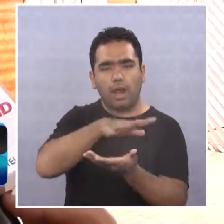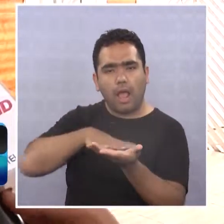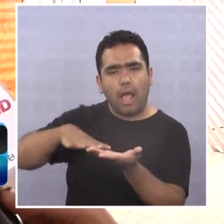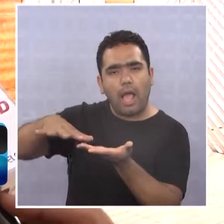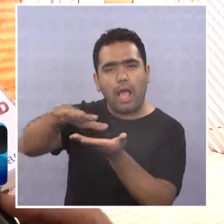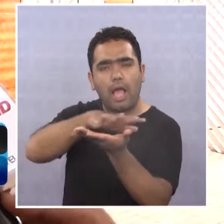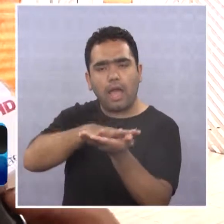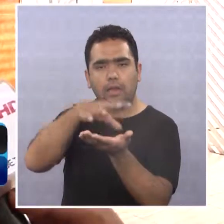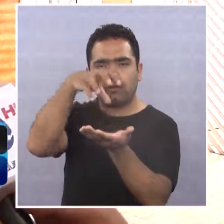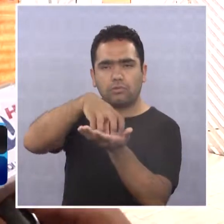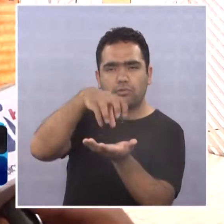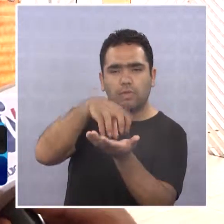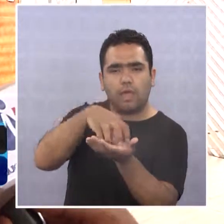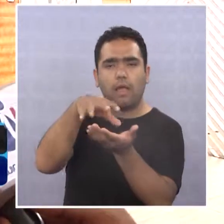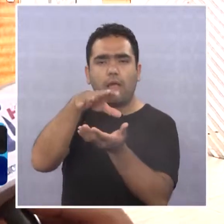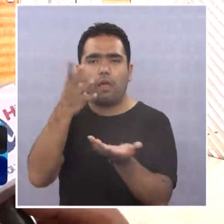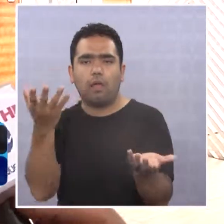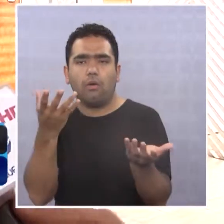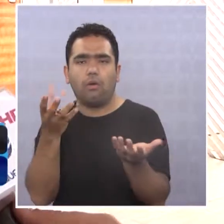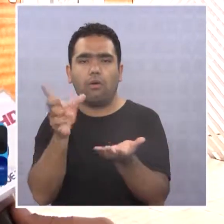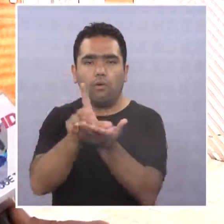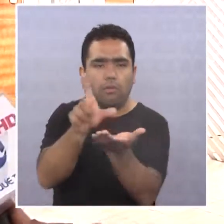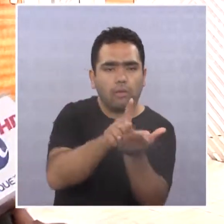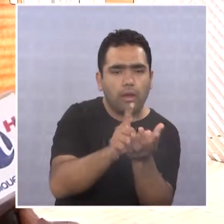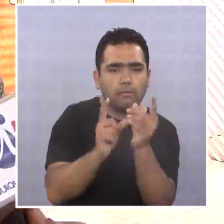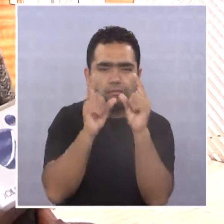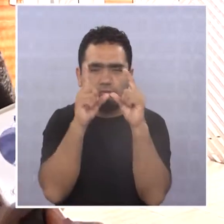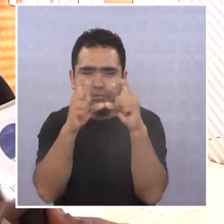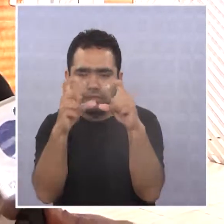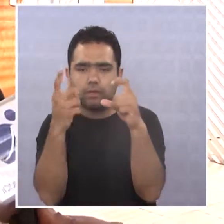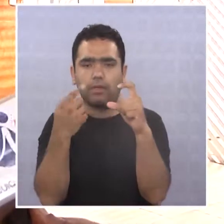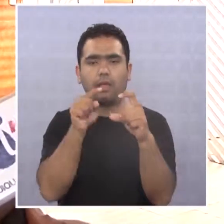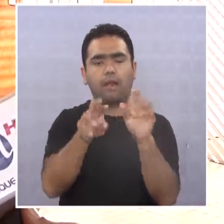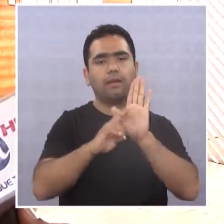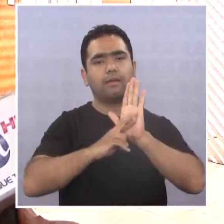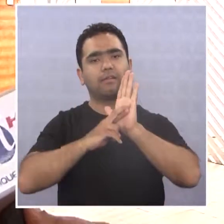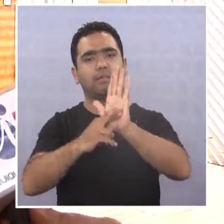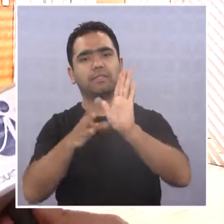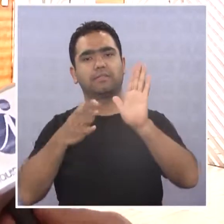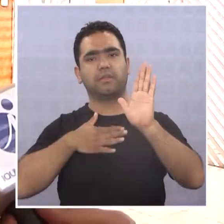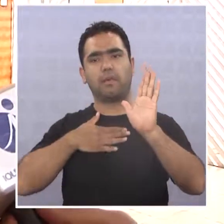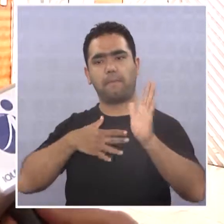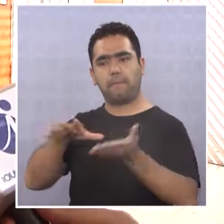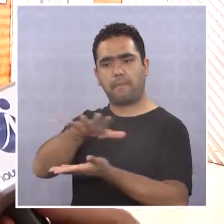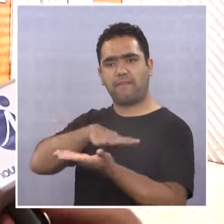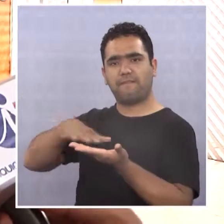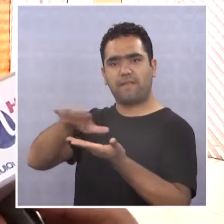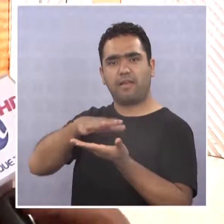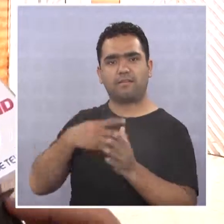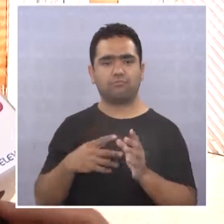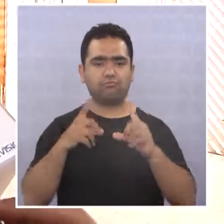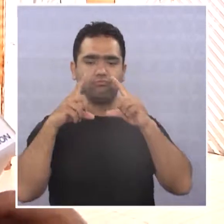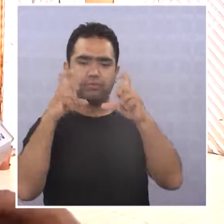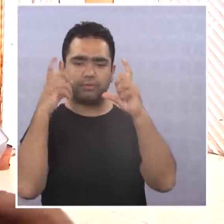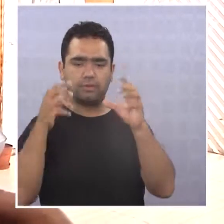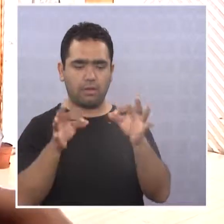región, su ciudad o su barrio, que haya algún lazo, digamos, del lugar donde pertenece, digamos, el alumno, o la niña o el